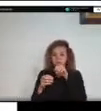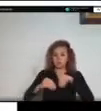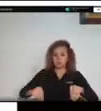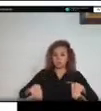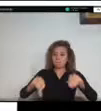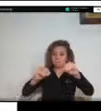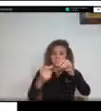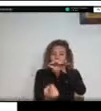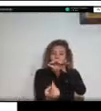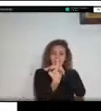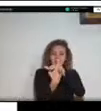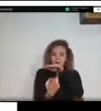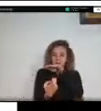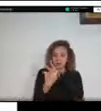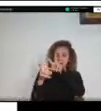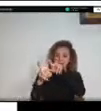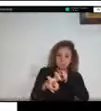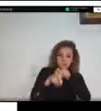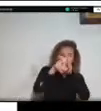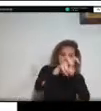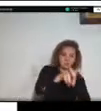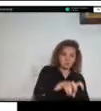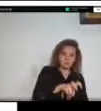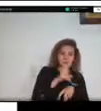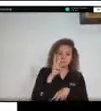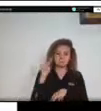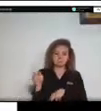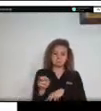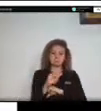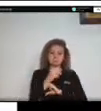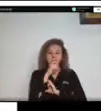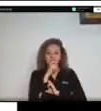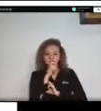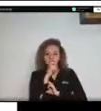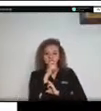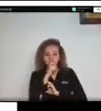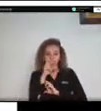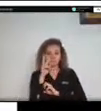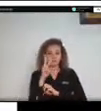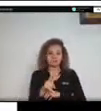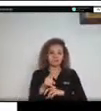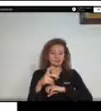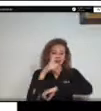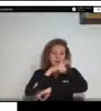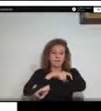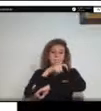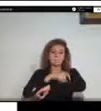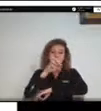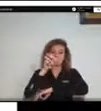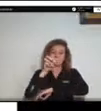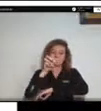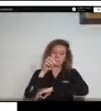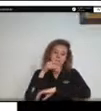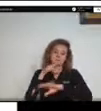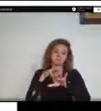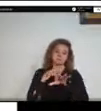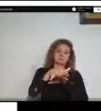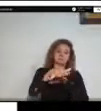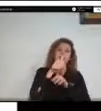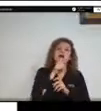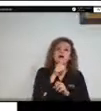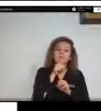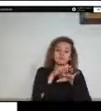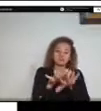lixiviación esto llegan algunos minerales a las fuentes hídricas que afectan las especies